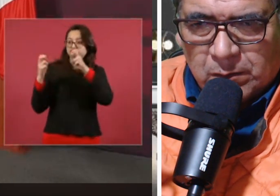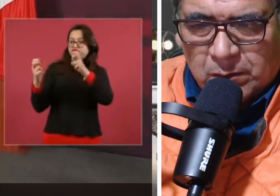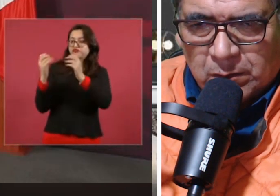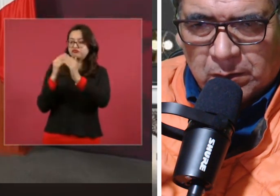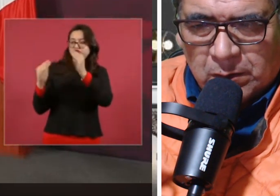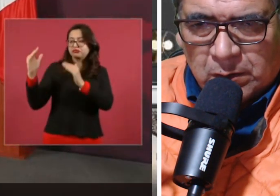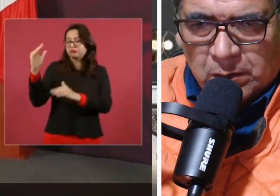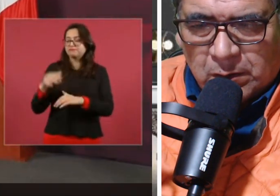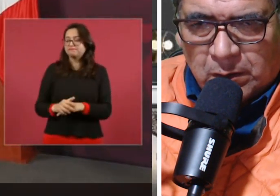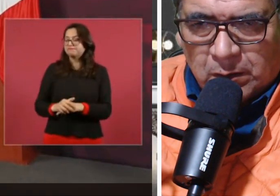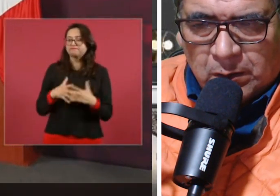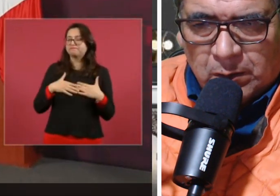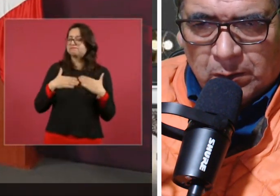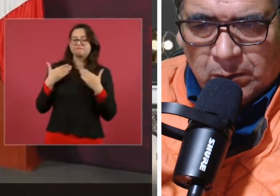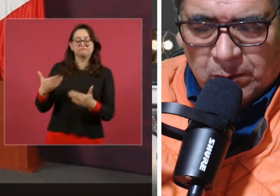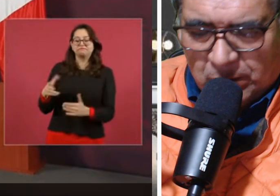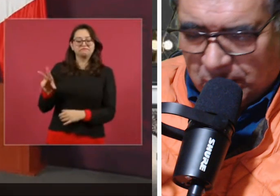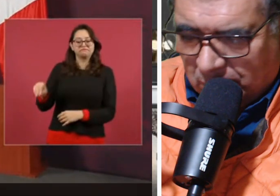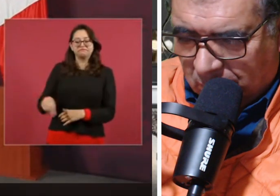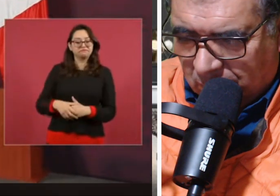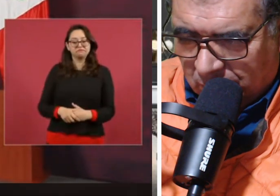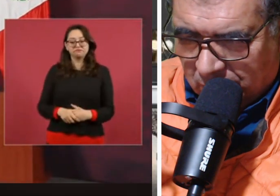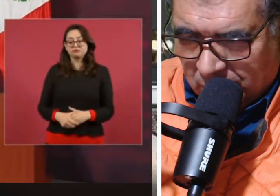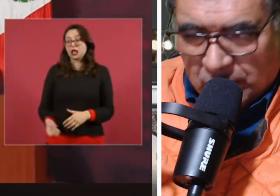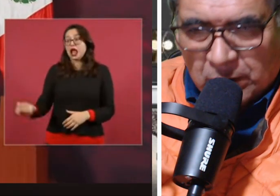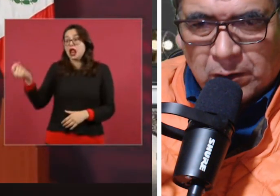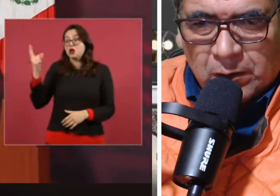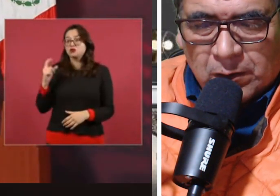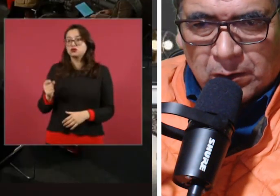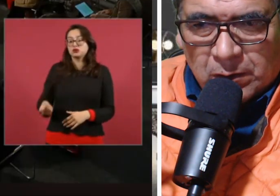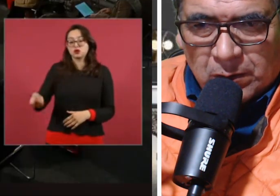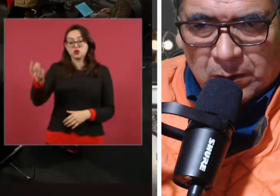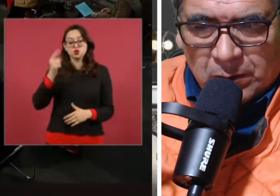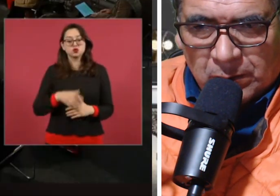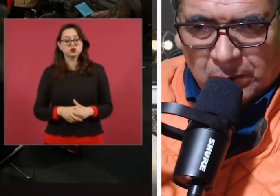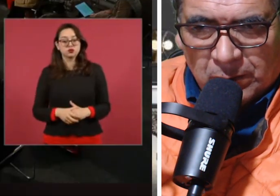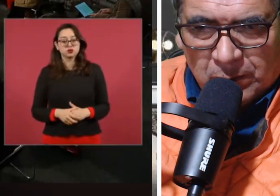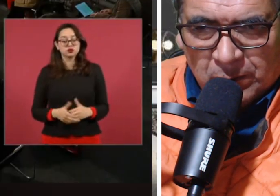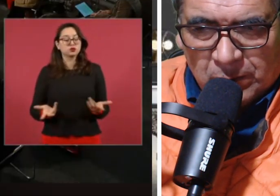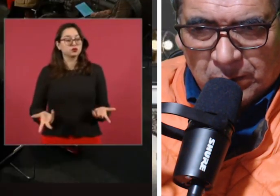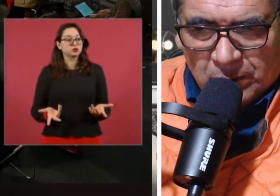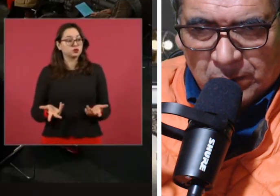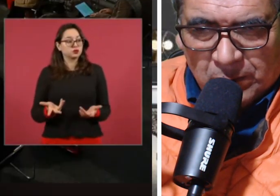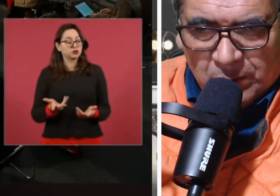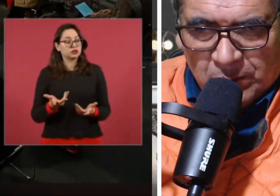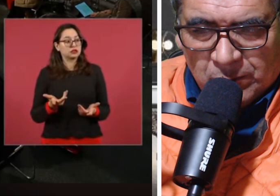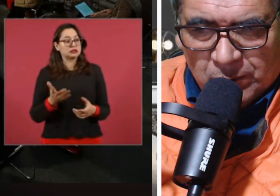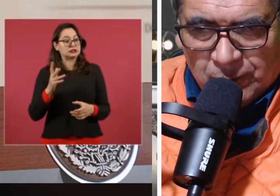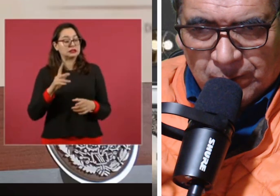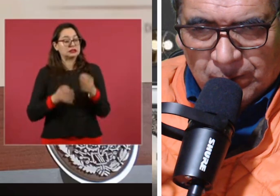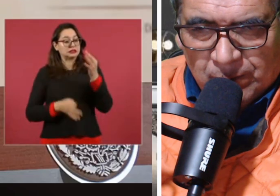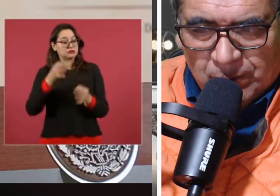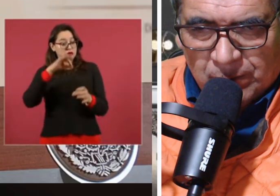Hay excepciones honrosas, no puedo generalizar. Sea quien sea el que encabece el Tribunal Electoral. Es que este Tribunal